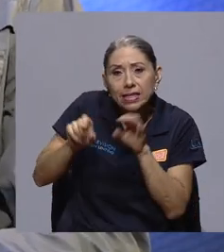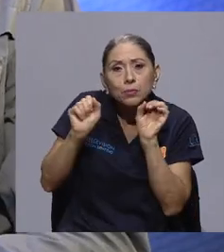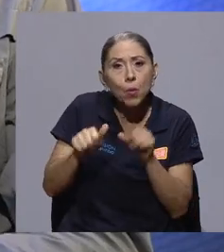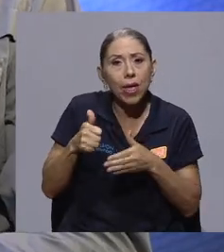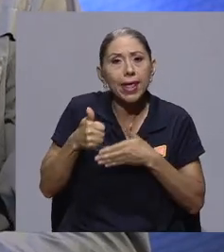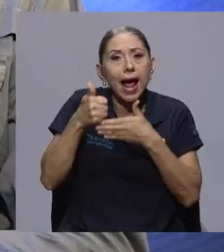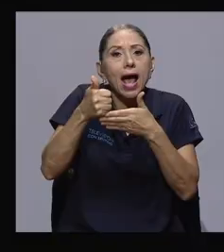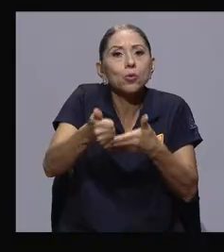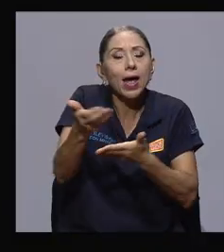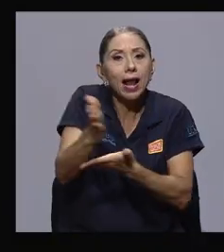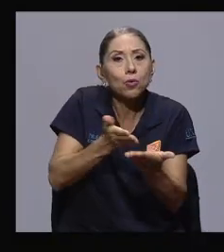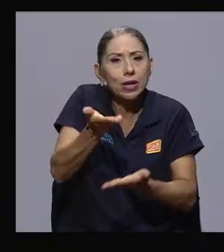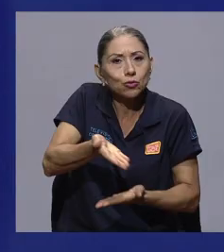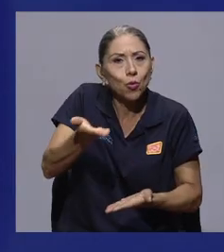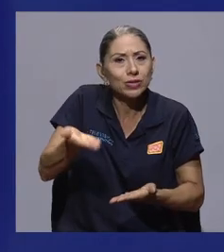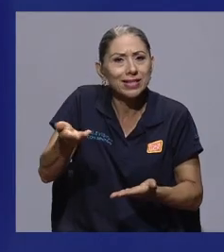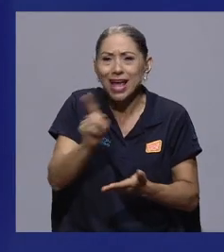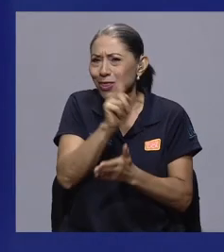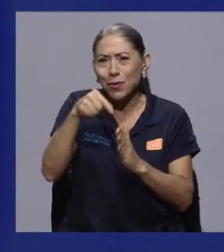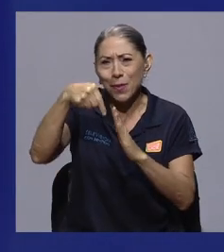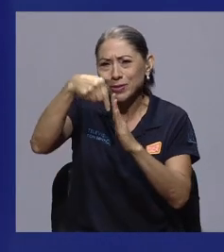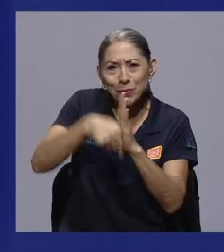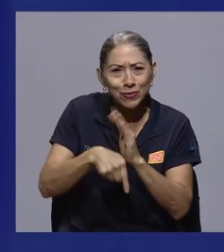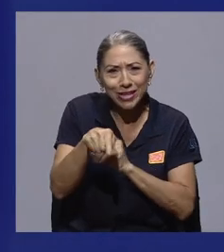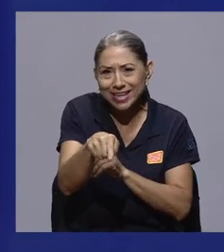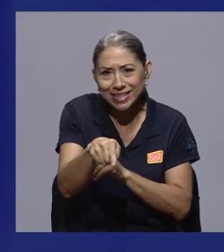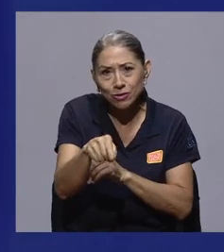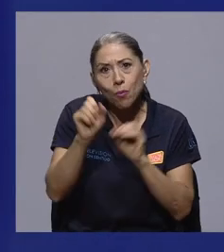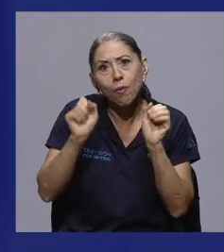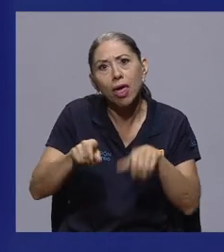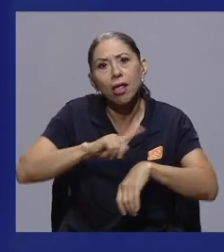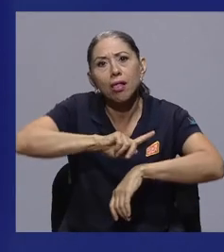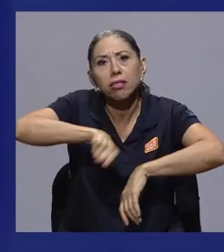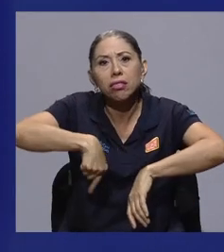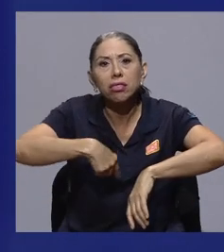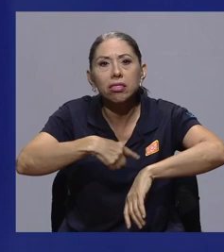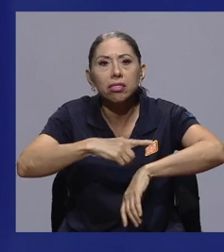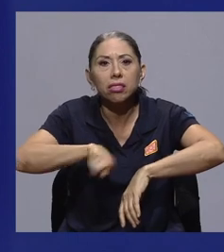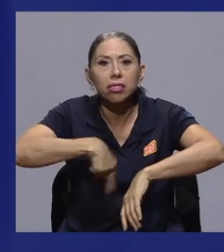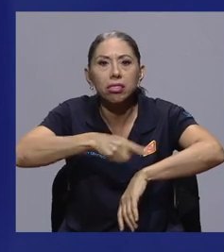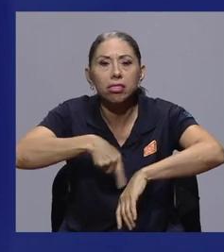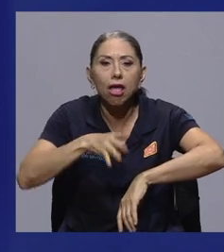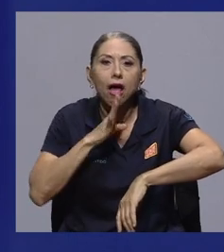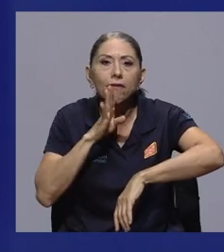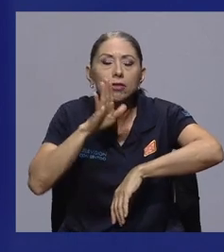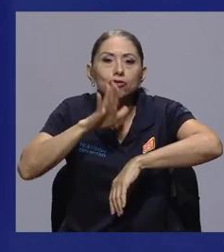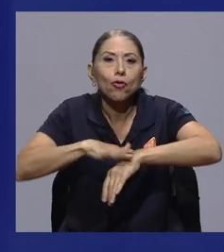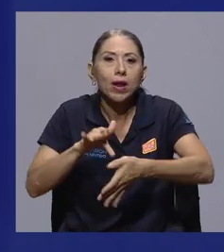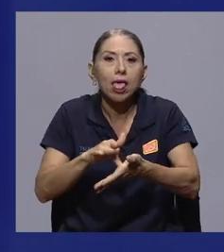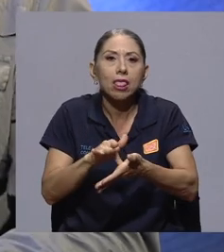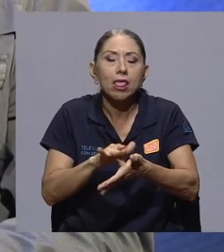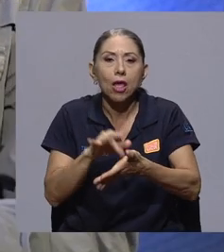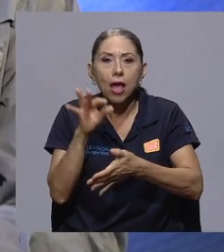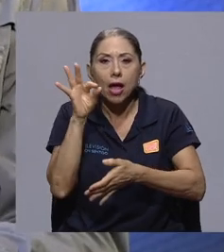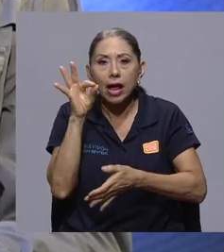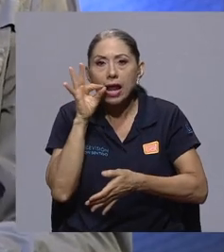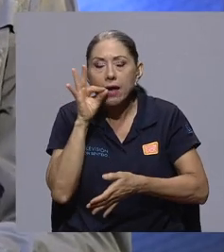ciertos padecimientos. No vamos a profundizar en eso porque podríamos irnos horas hablando sobre los usos medicinales del cannabis.